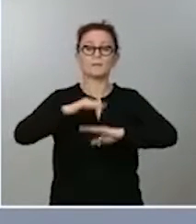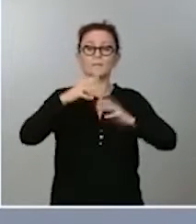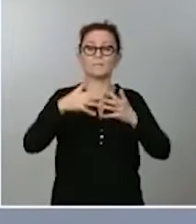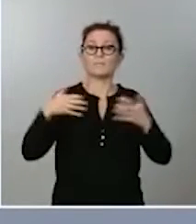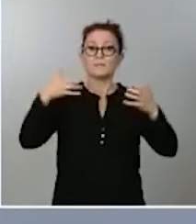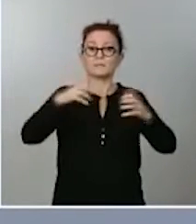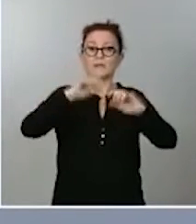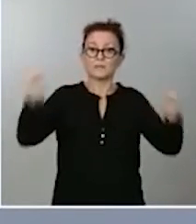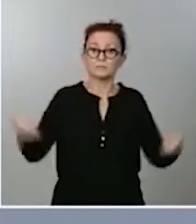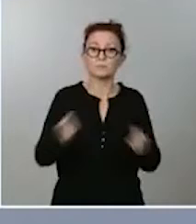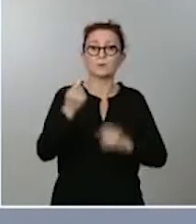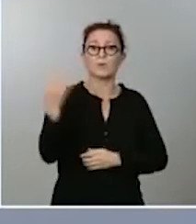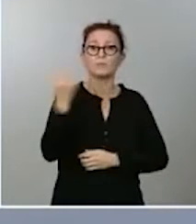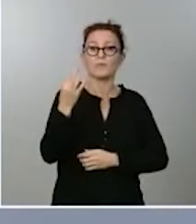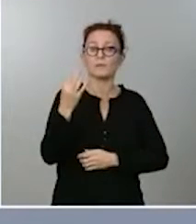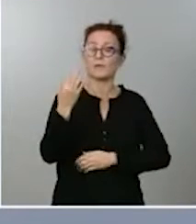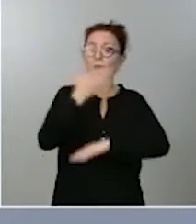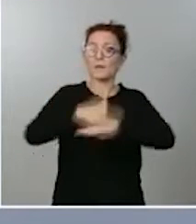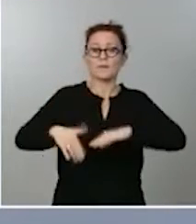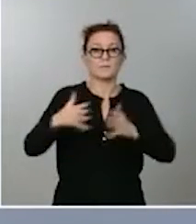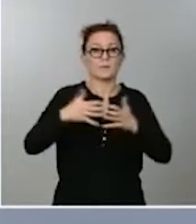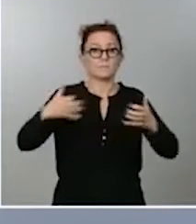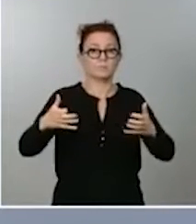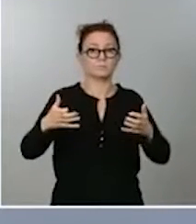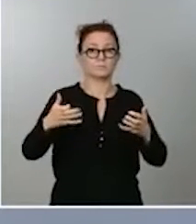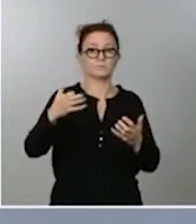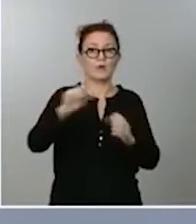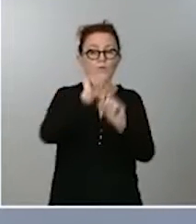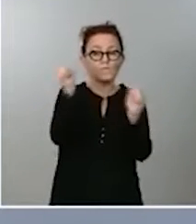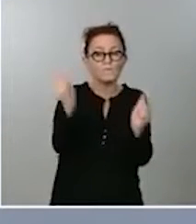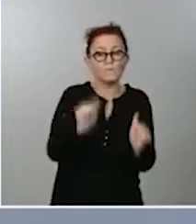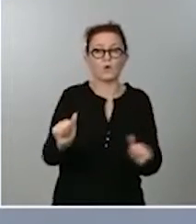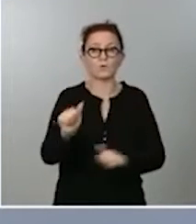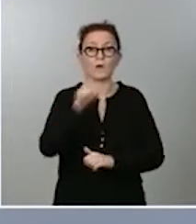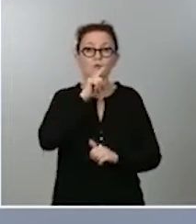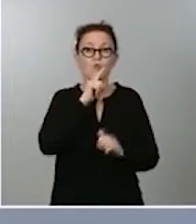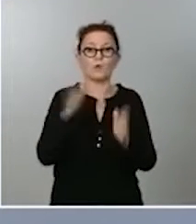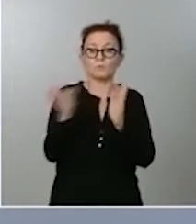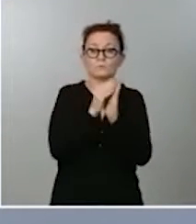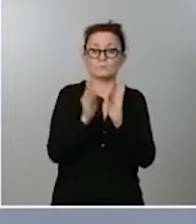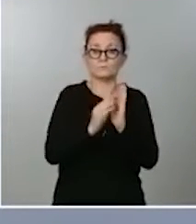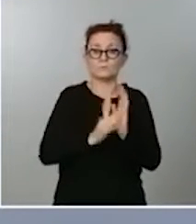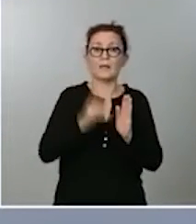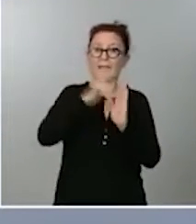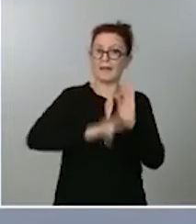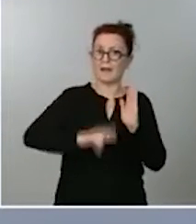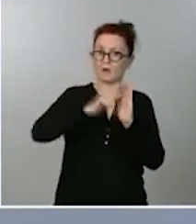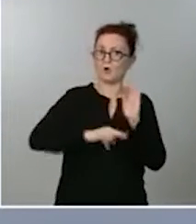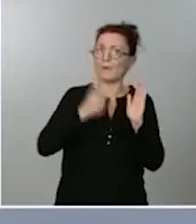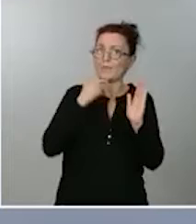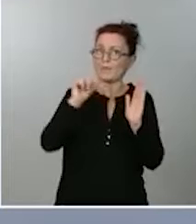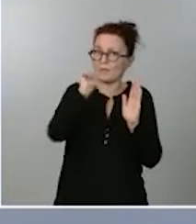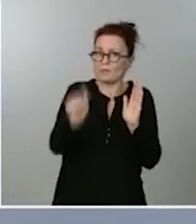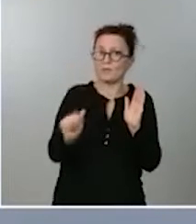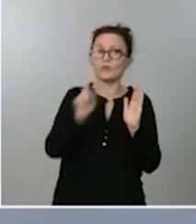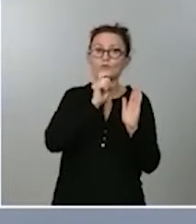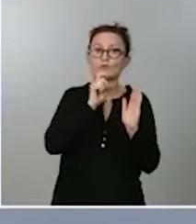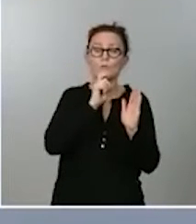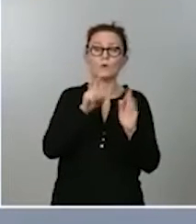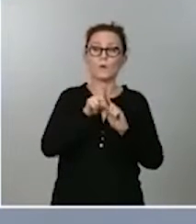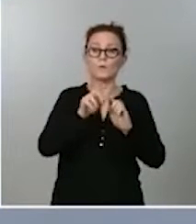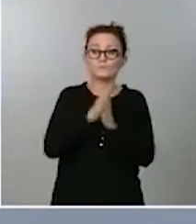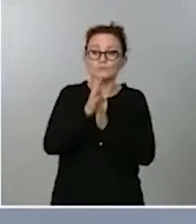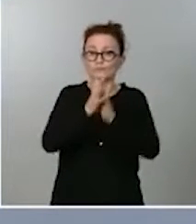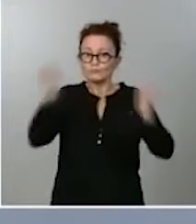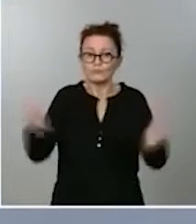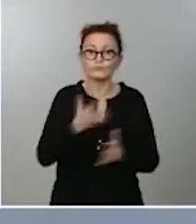enormemente restringidos a una serie de elementos que aparecen recogidos en la norma, de manera que no puedan estimular el uso compulsivo